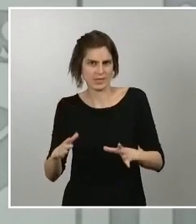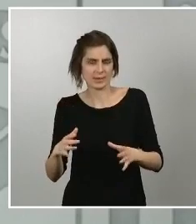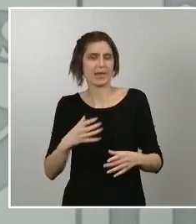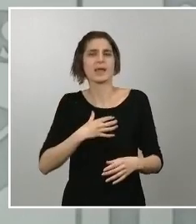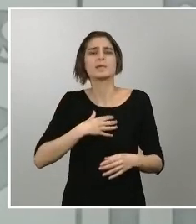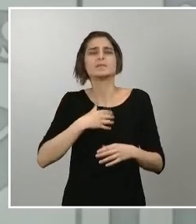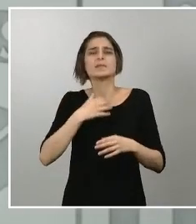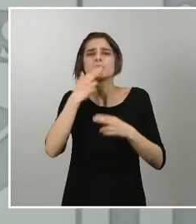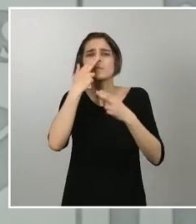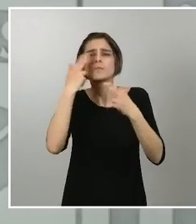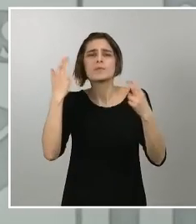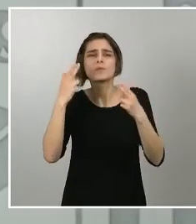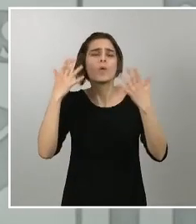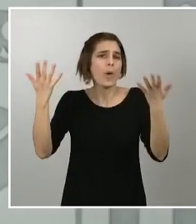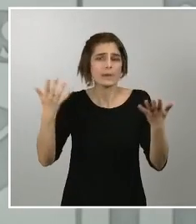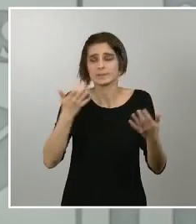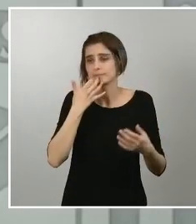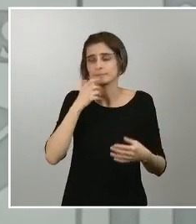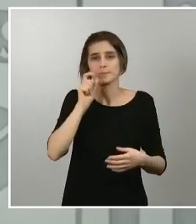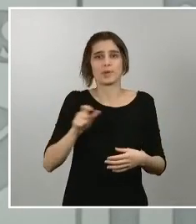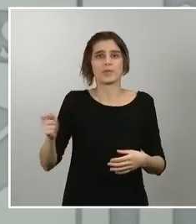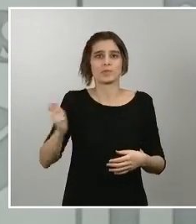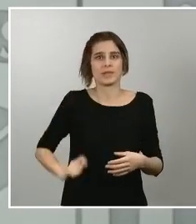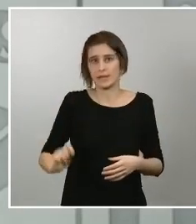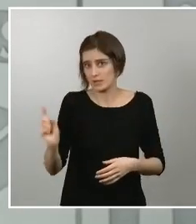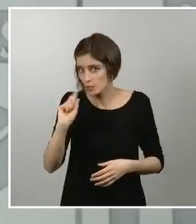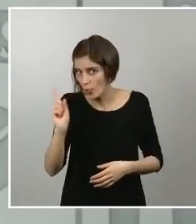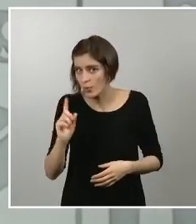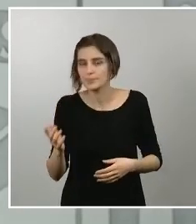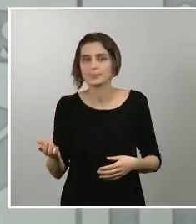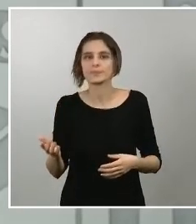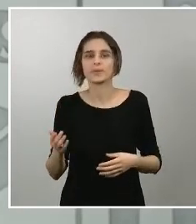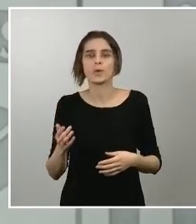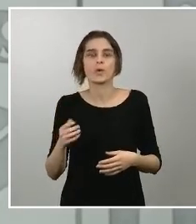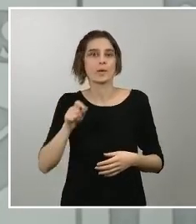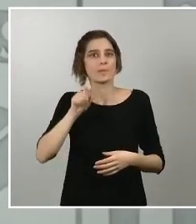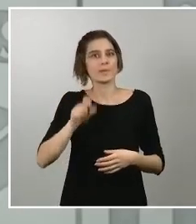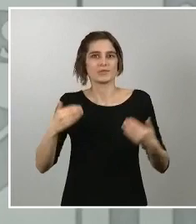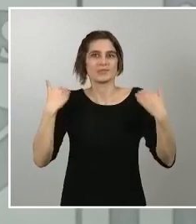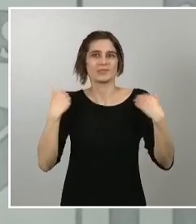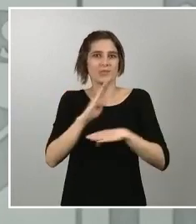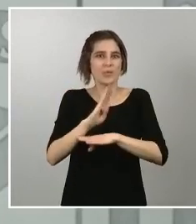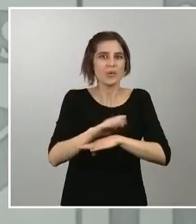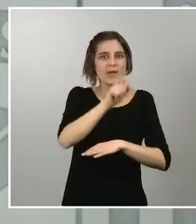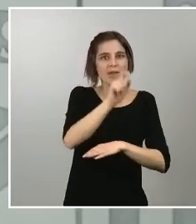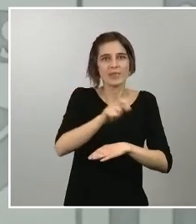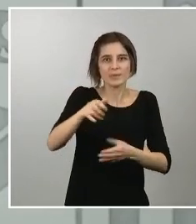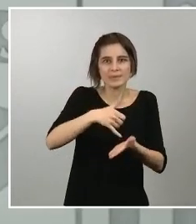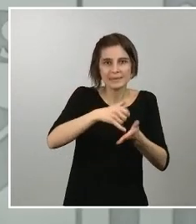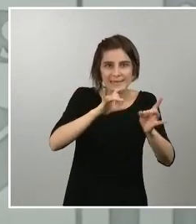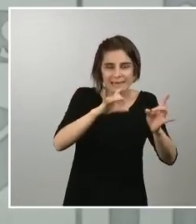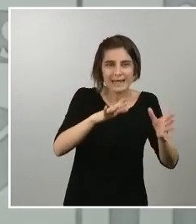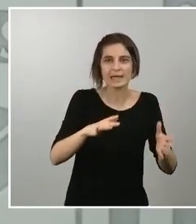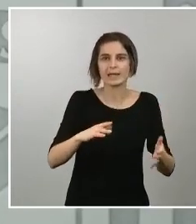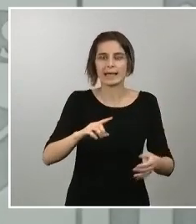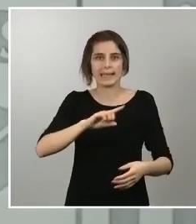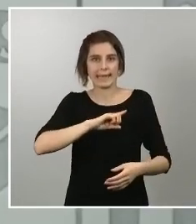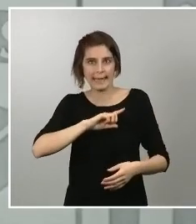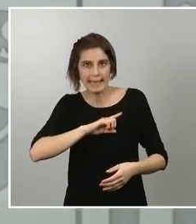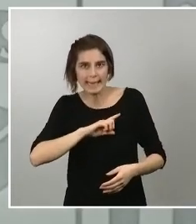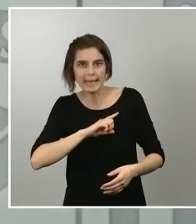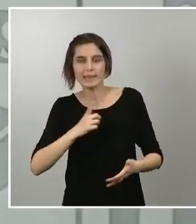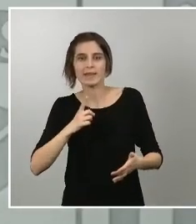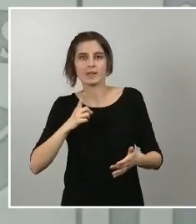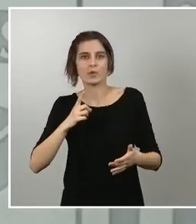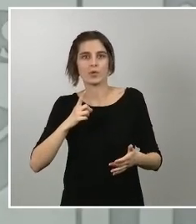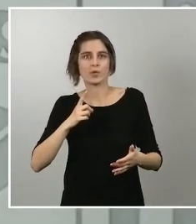evidentemente todos aquellos que se dedican al cuidado de las personas vulnerables el ejército la fuerza armada por